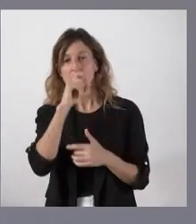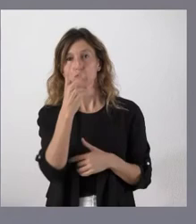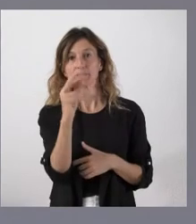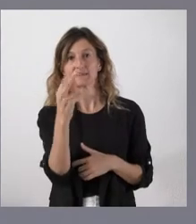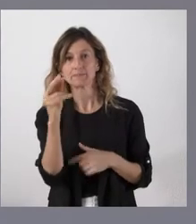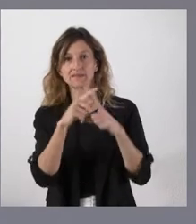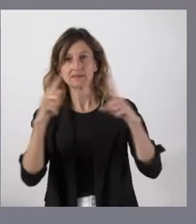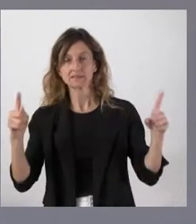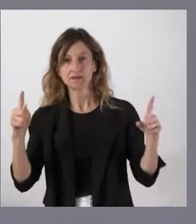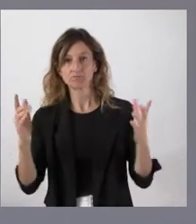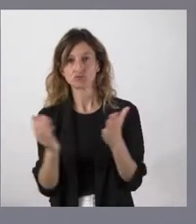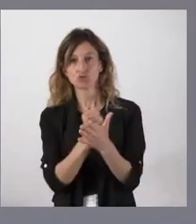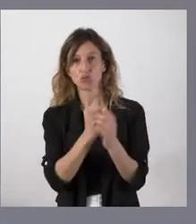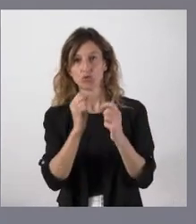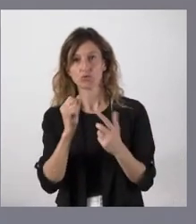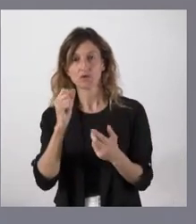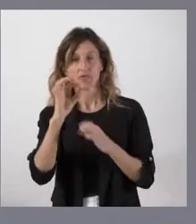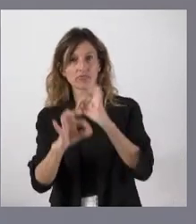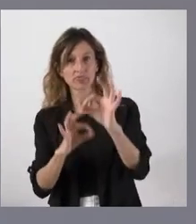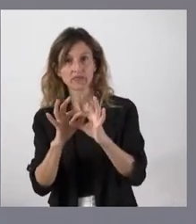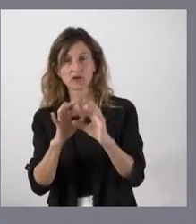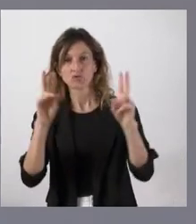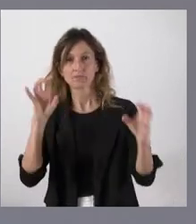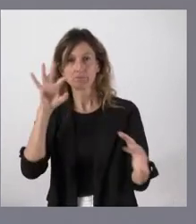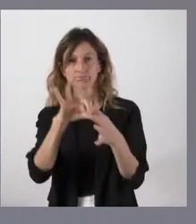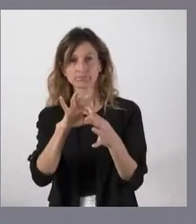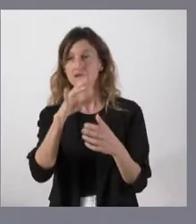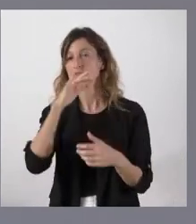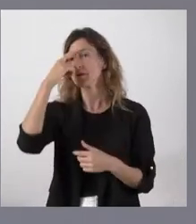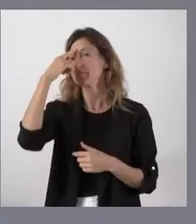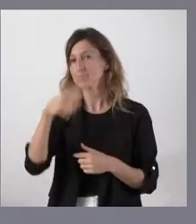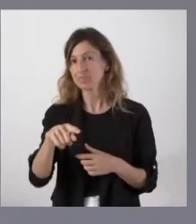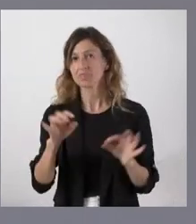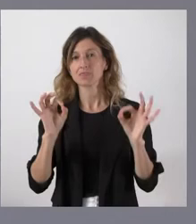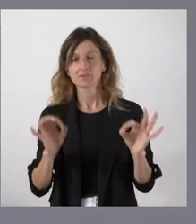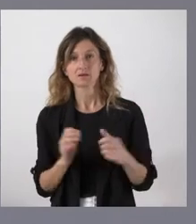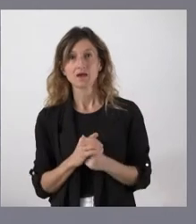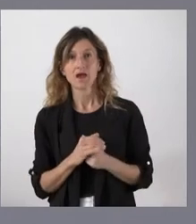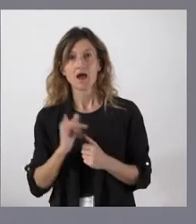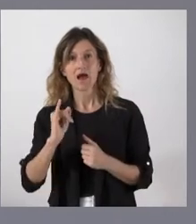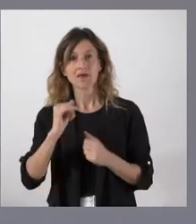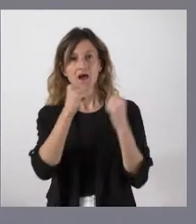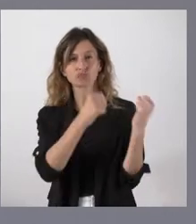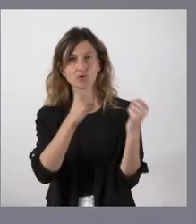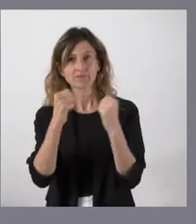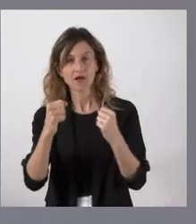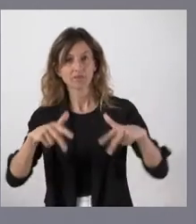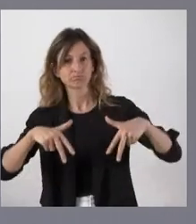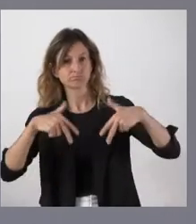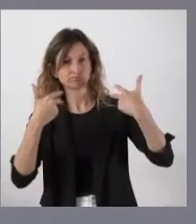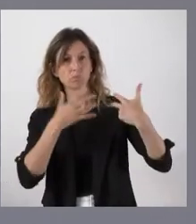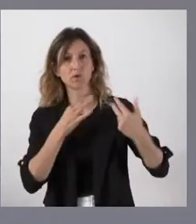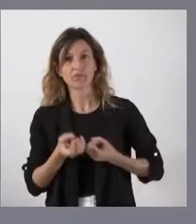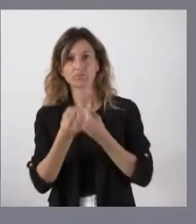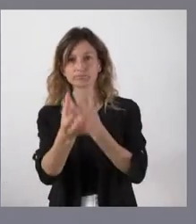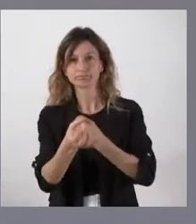el periodo y, por tanto, todos los ciclos relativos. Ahora que sabemos que hay una autoridad que nos habilita a dar esa información